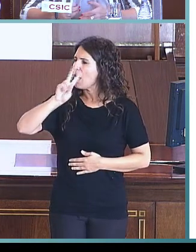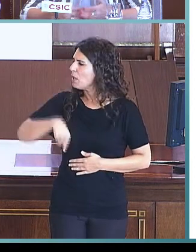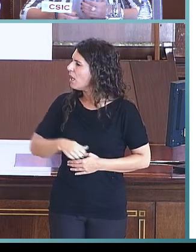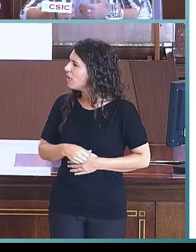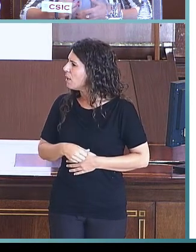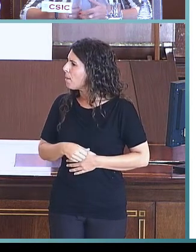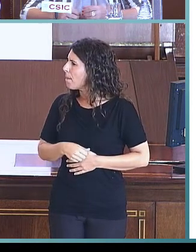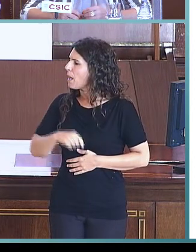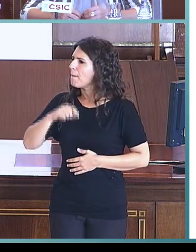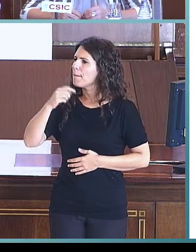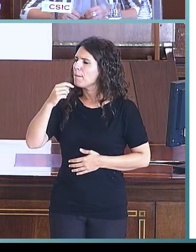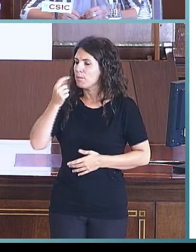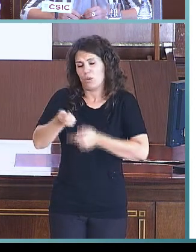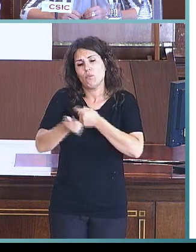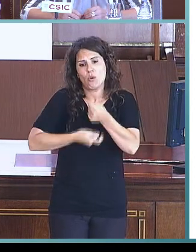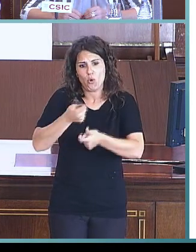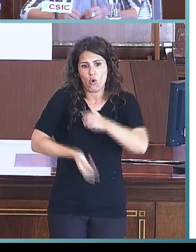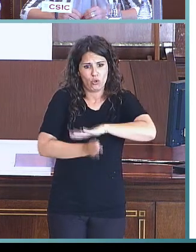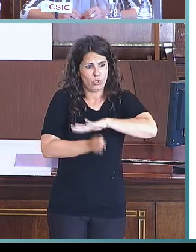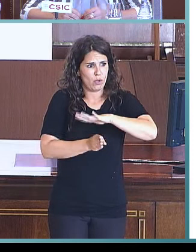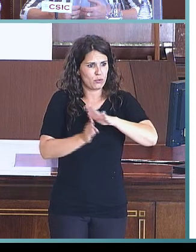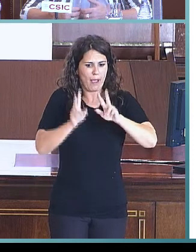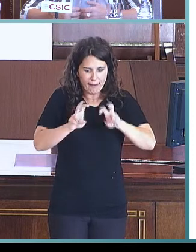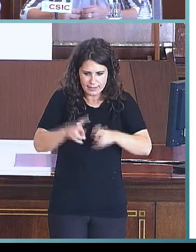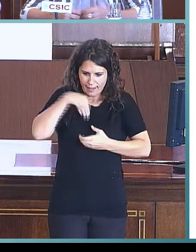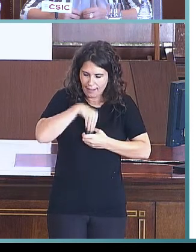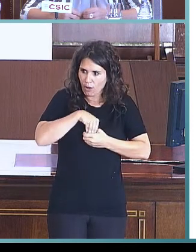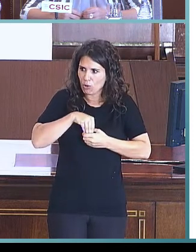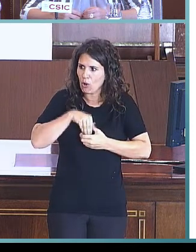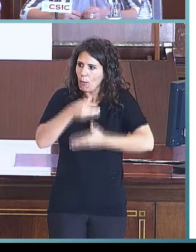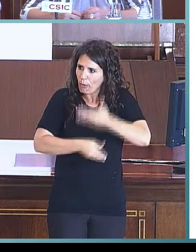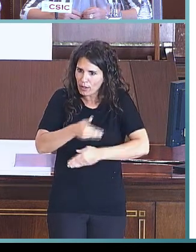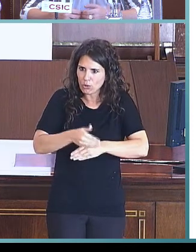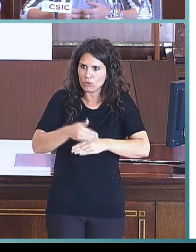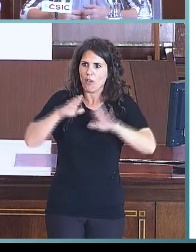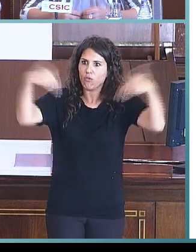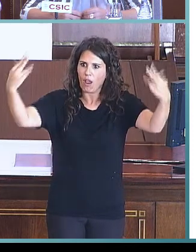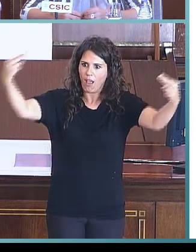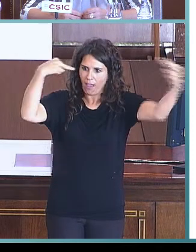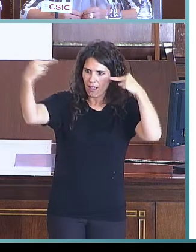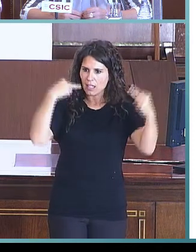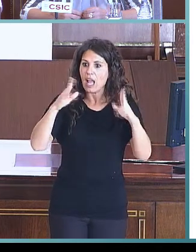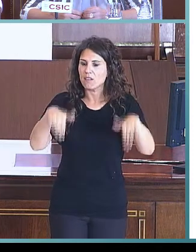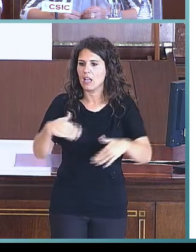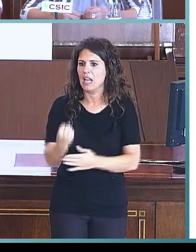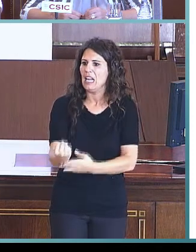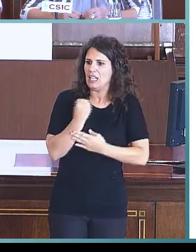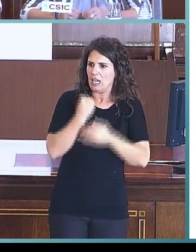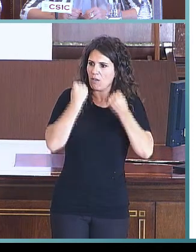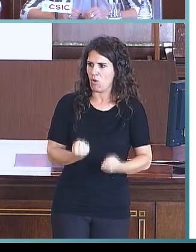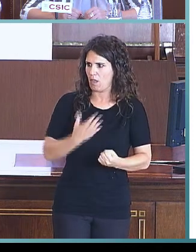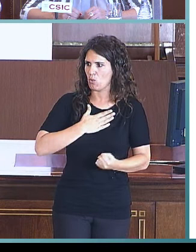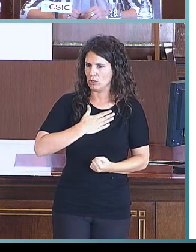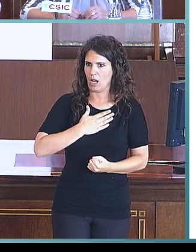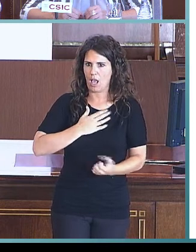pues se van haciendo análisis y procesos internos que nos siguen reforzando, bueno, pues por nuestra apuesta, ¿no? Nos seguimos